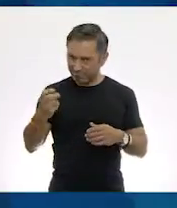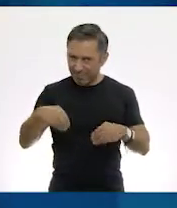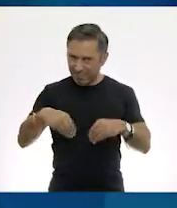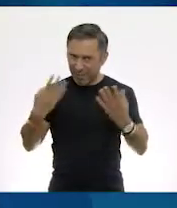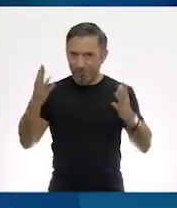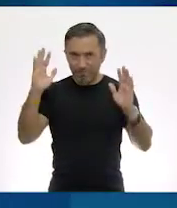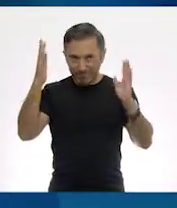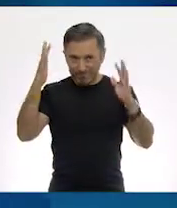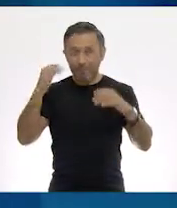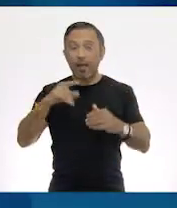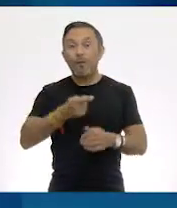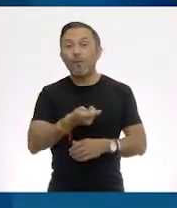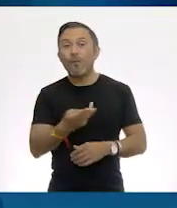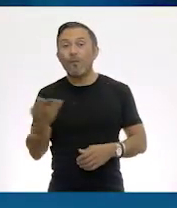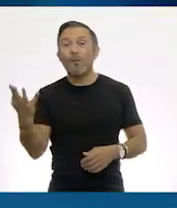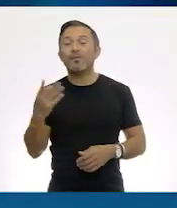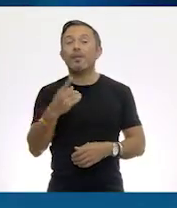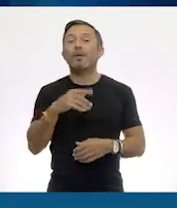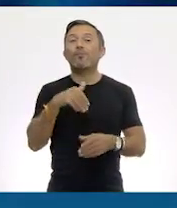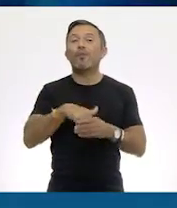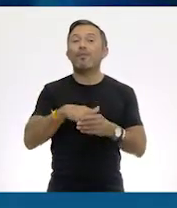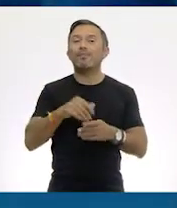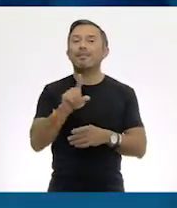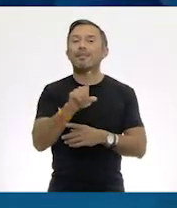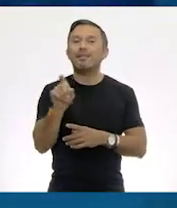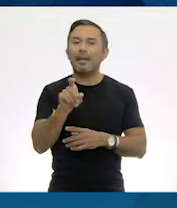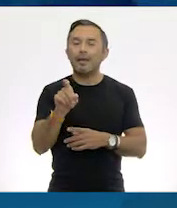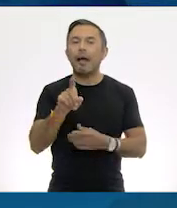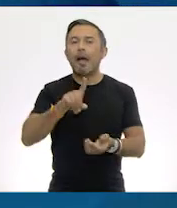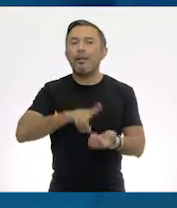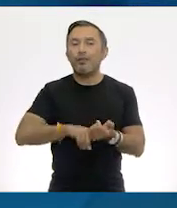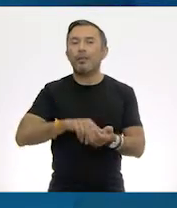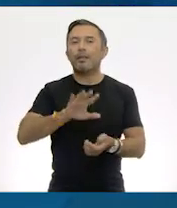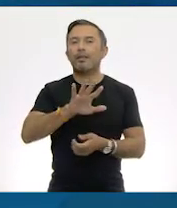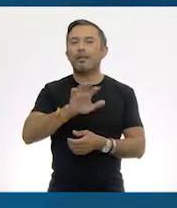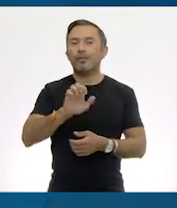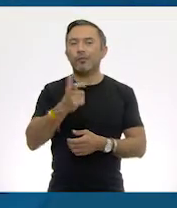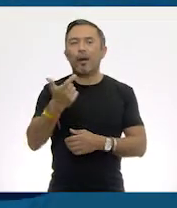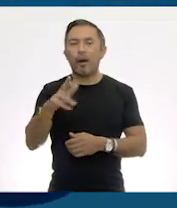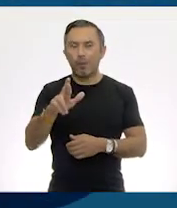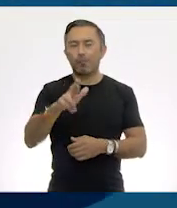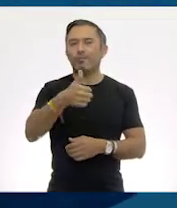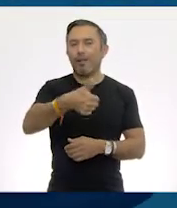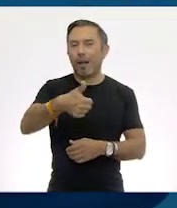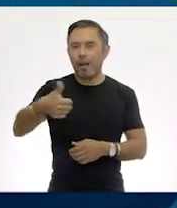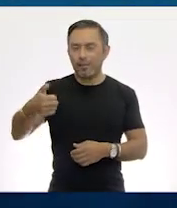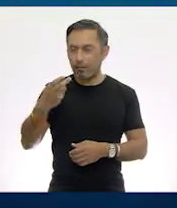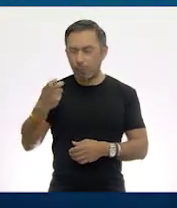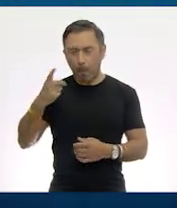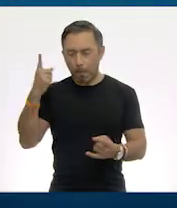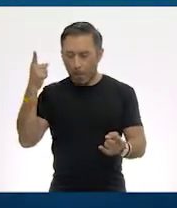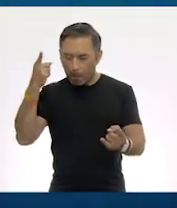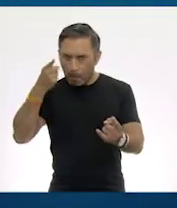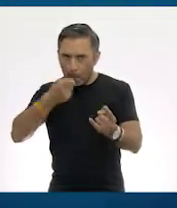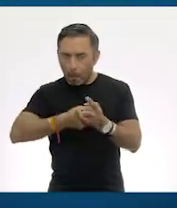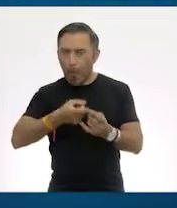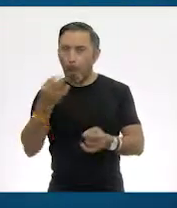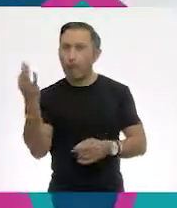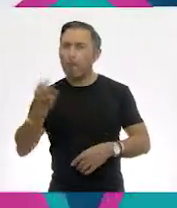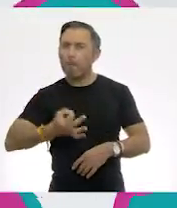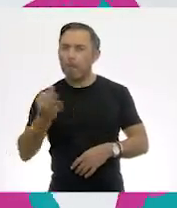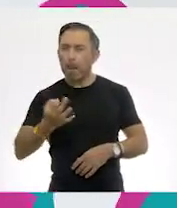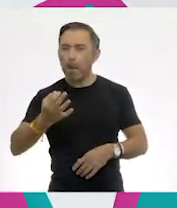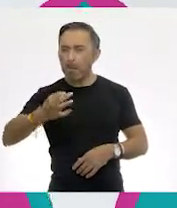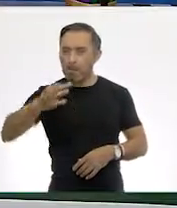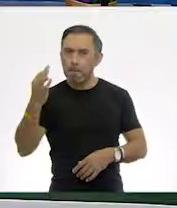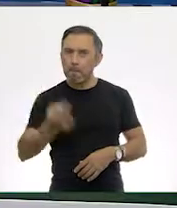100 bolsas de 500 gramos. Y eso es otro golazo. Sí, ese